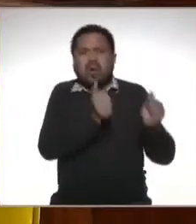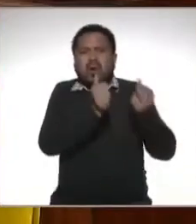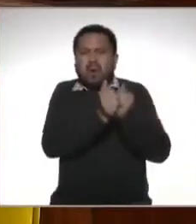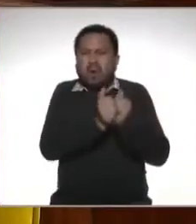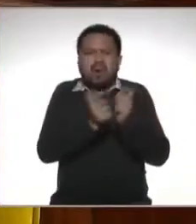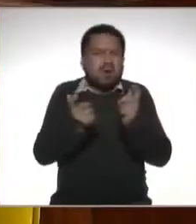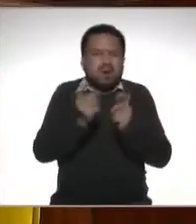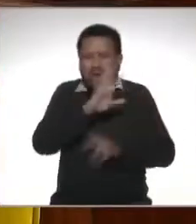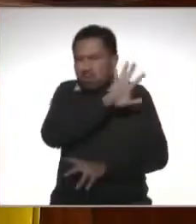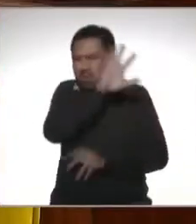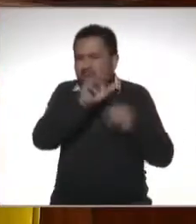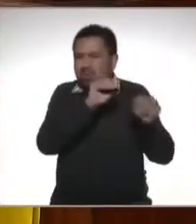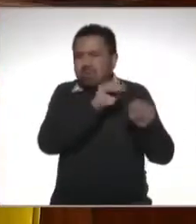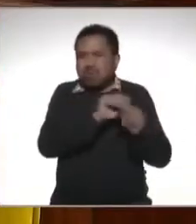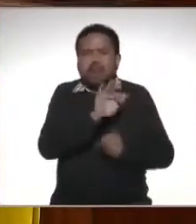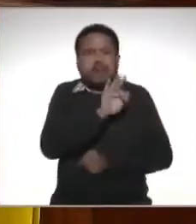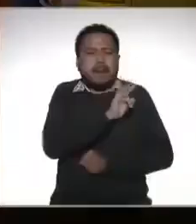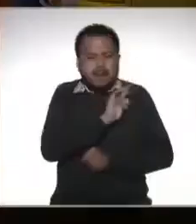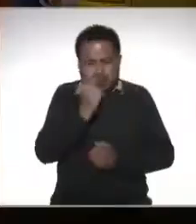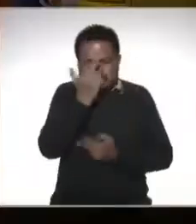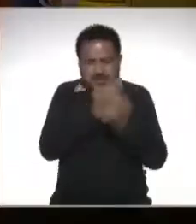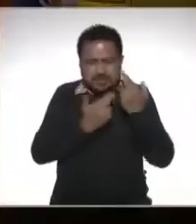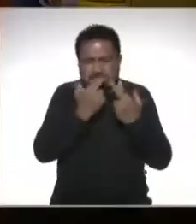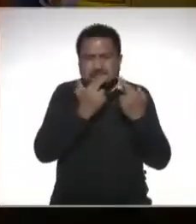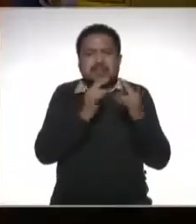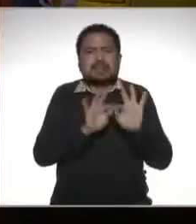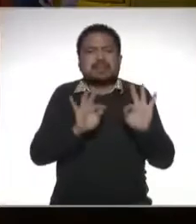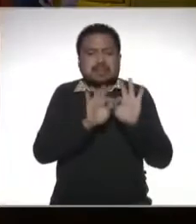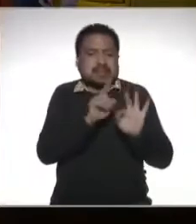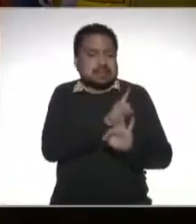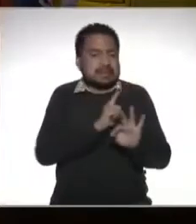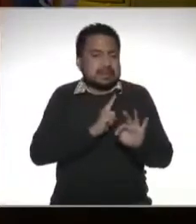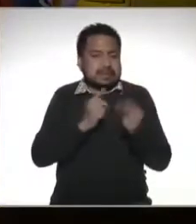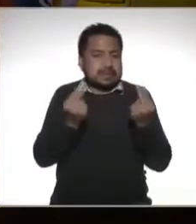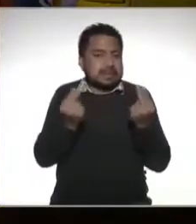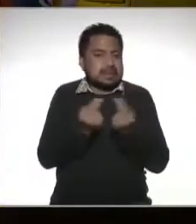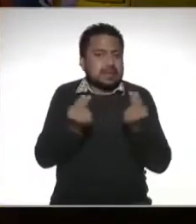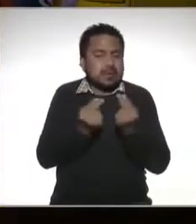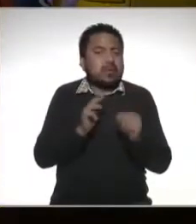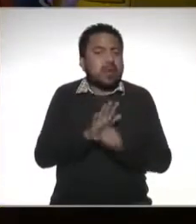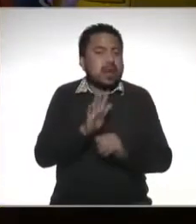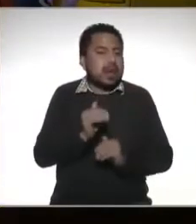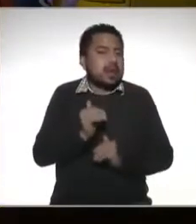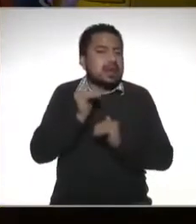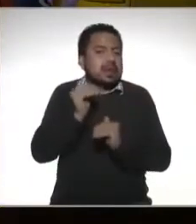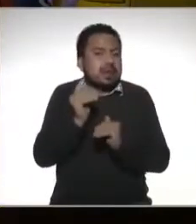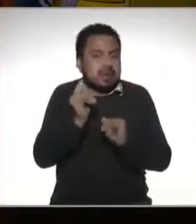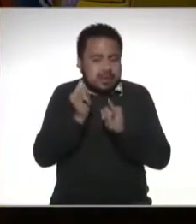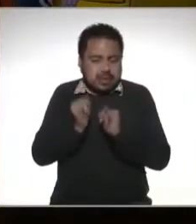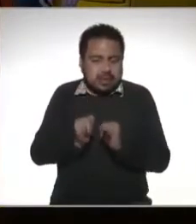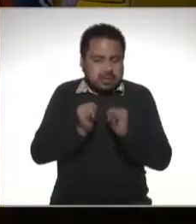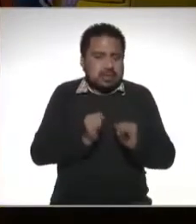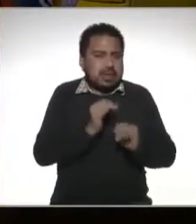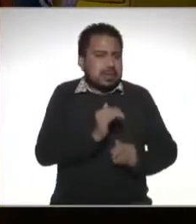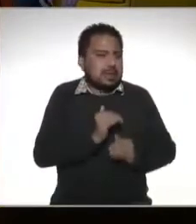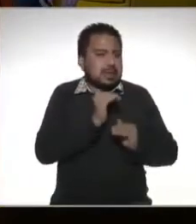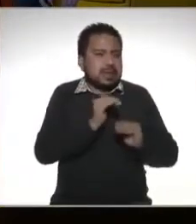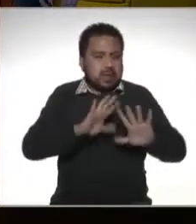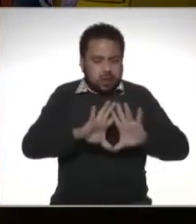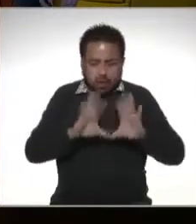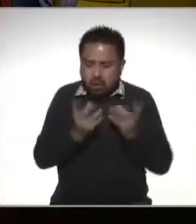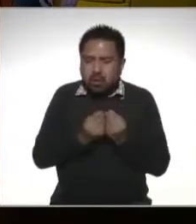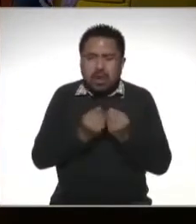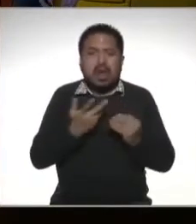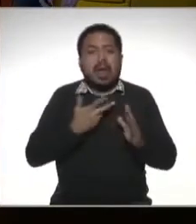digamos que en todos puede haber revisar y es importante requisitos límites en lo individual límites en lo global